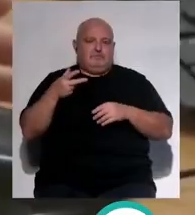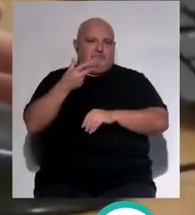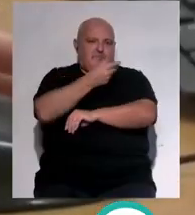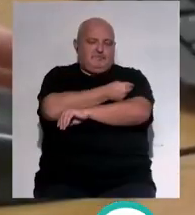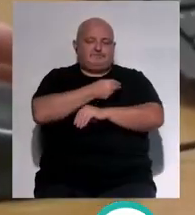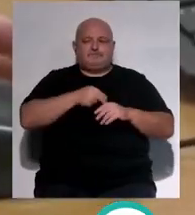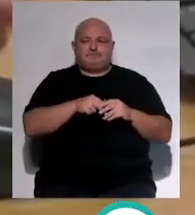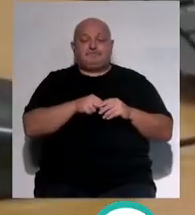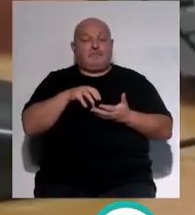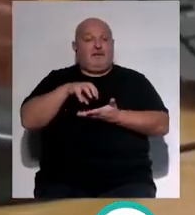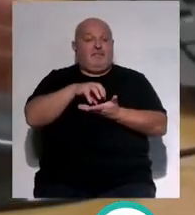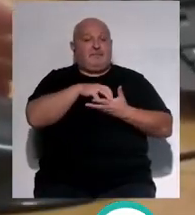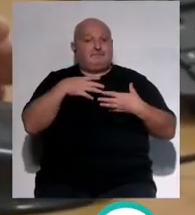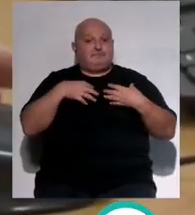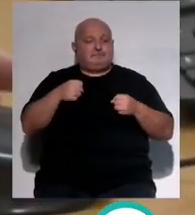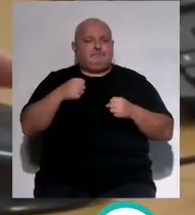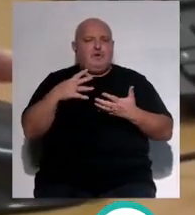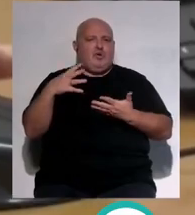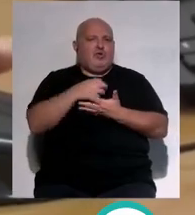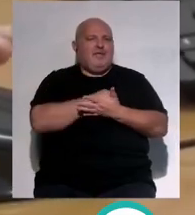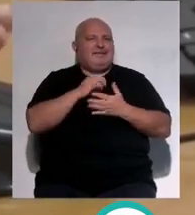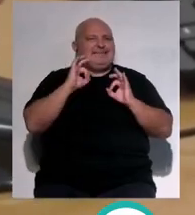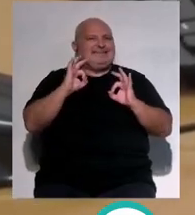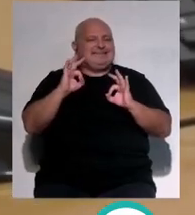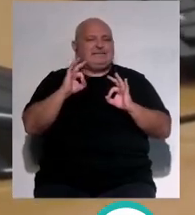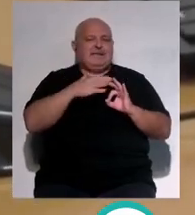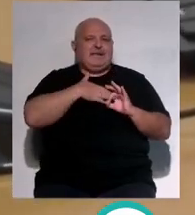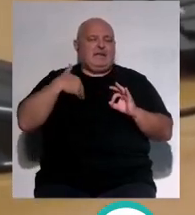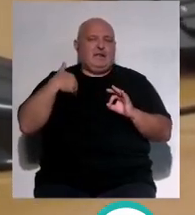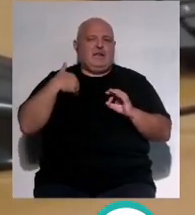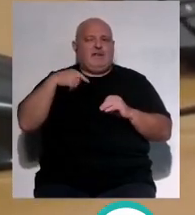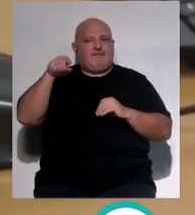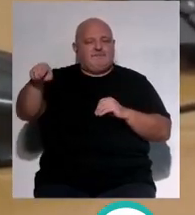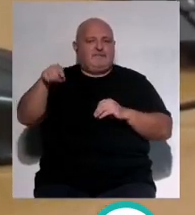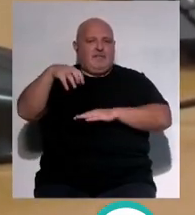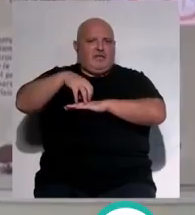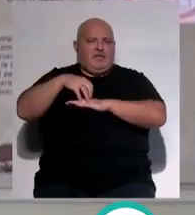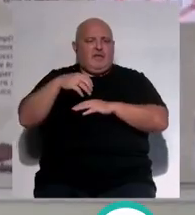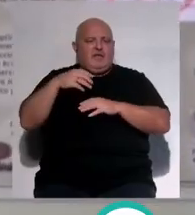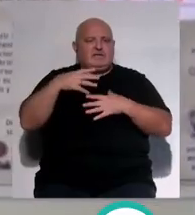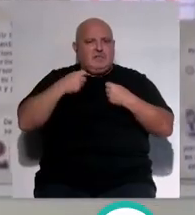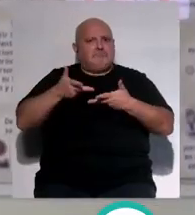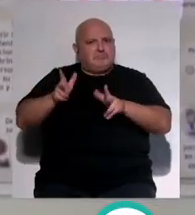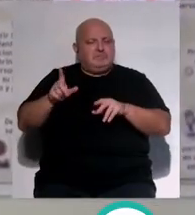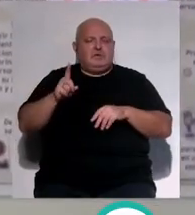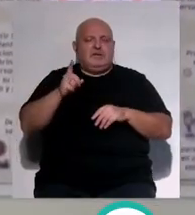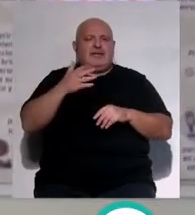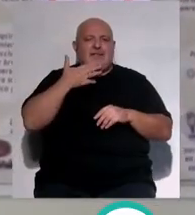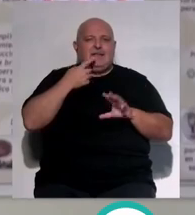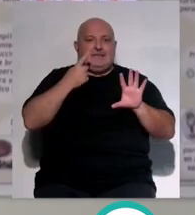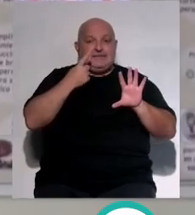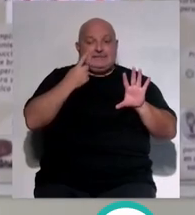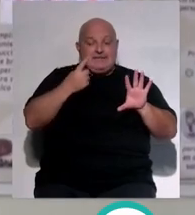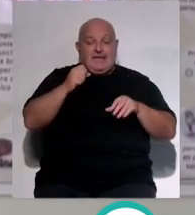parte, en los centros de salud se vacunarán todas aquellas personas que prefieran hacerlo en su centro sanitario así como los niños de entre 6